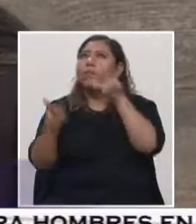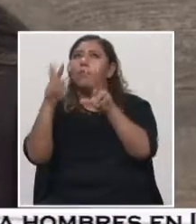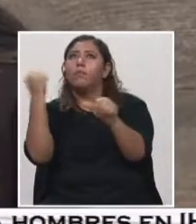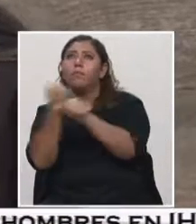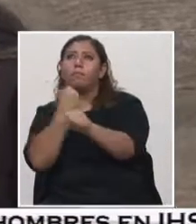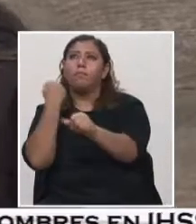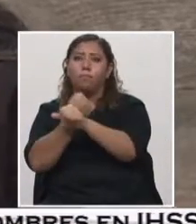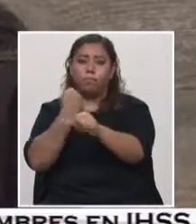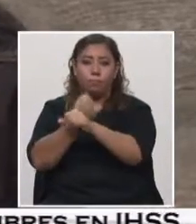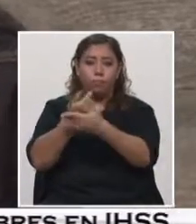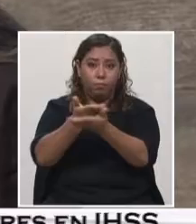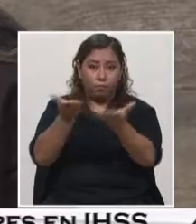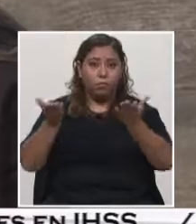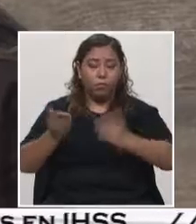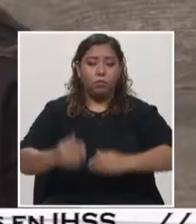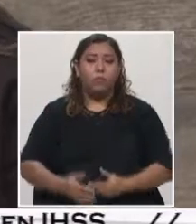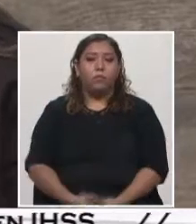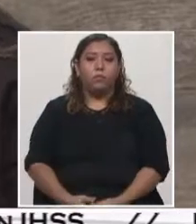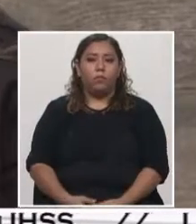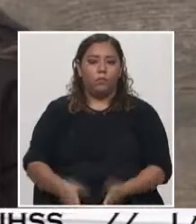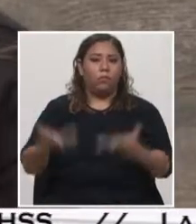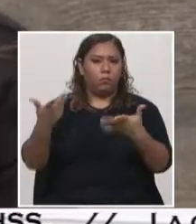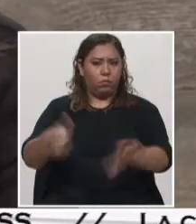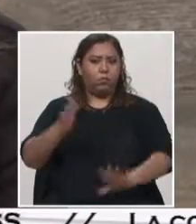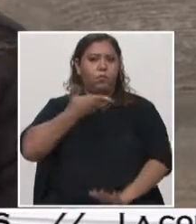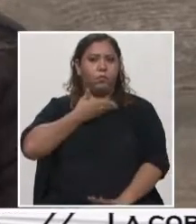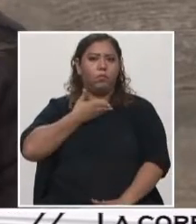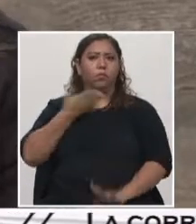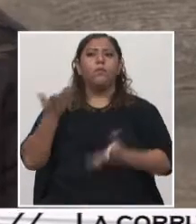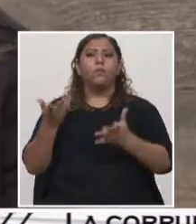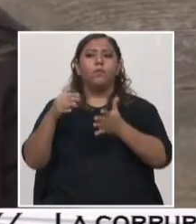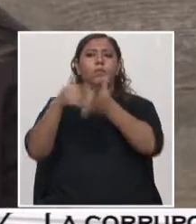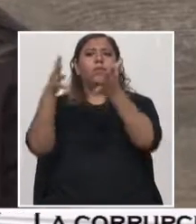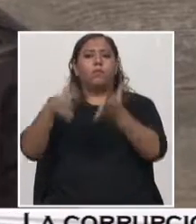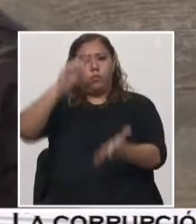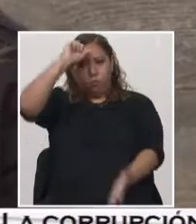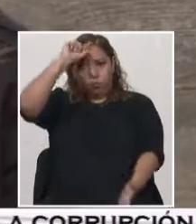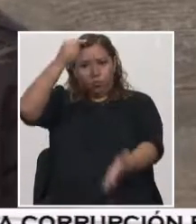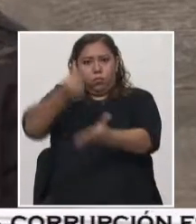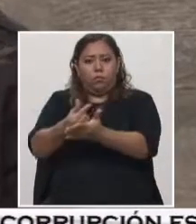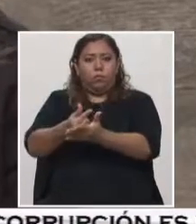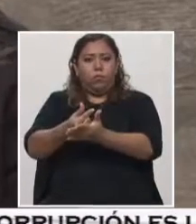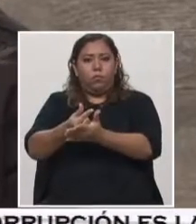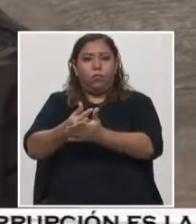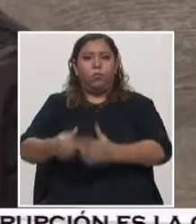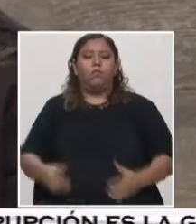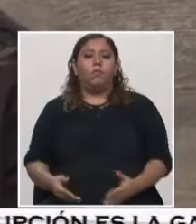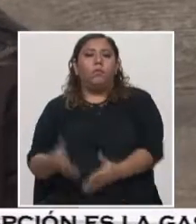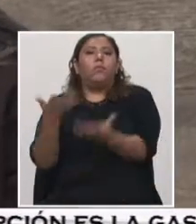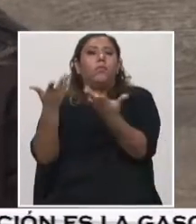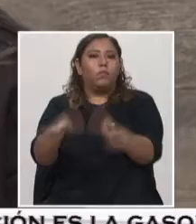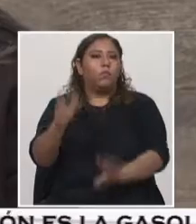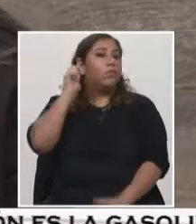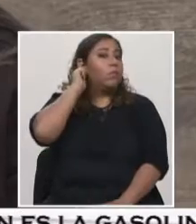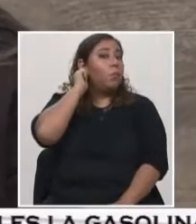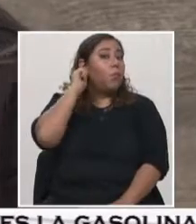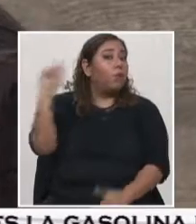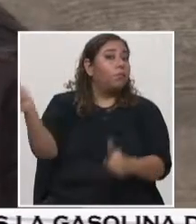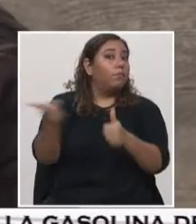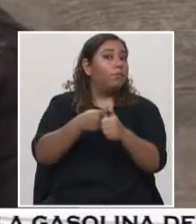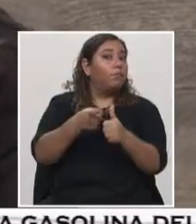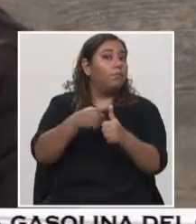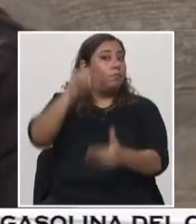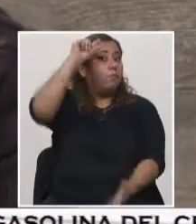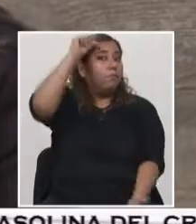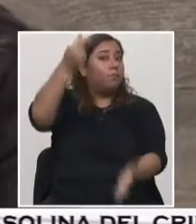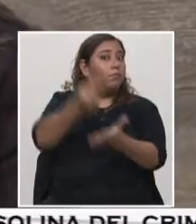para desarrollar. Ya hemos tenido egresados, es más, tenemos ya la primera mujer geóloga en Honduras, técnico